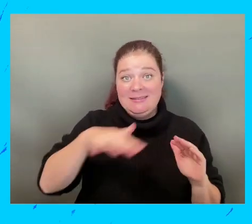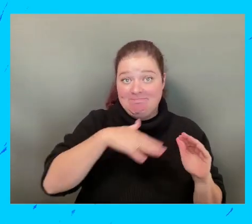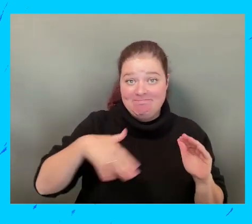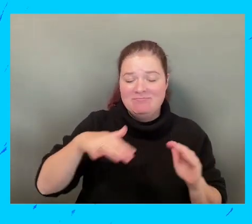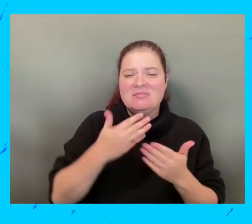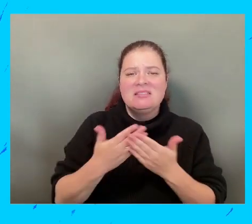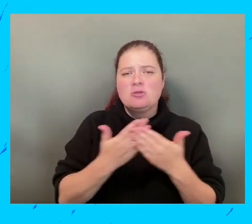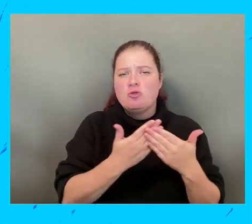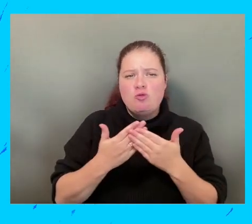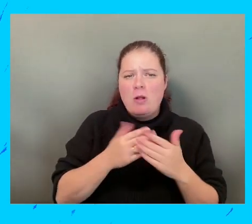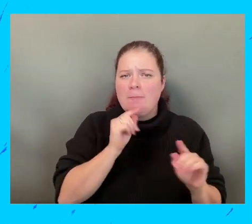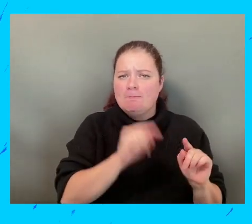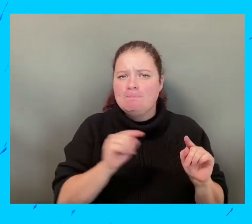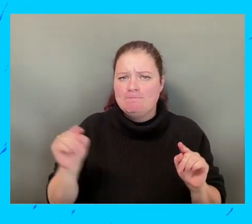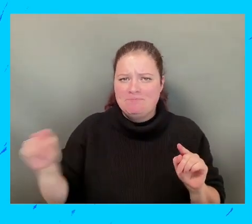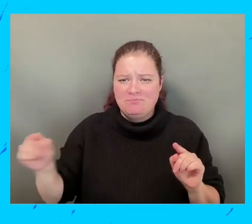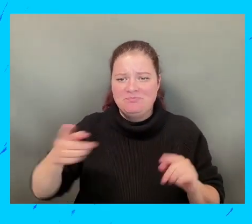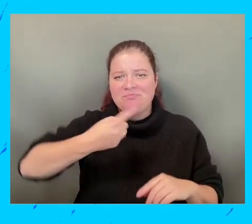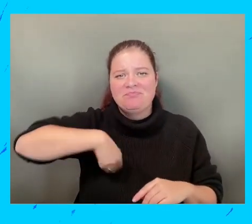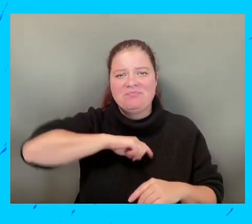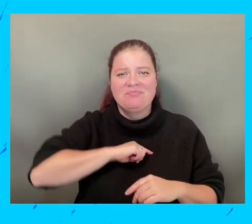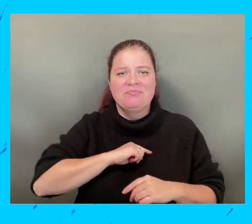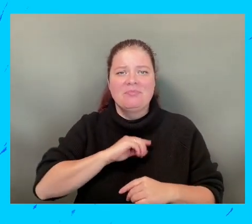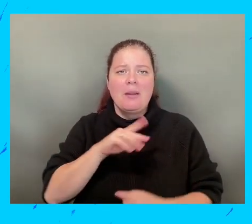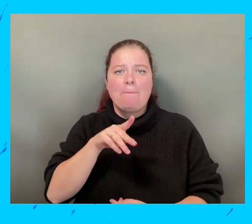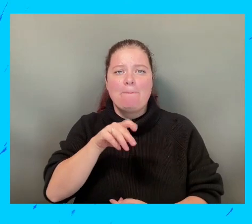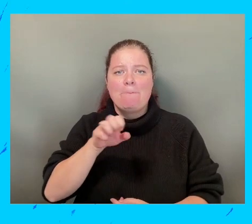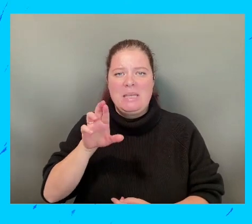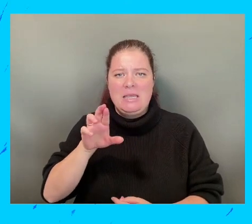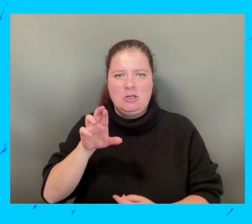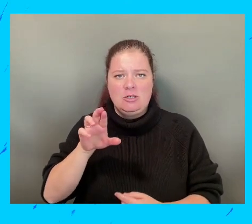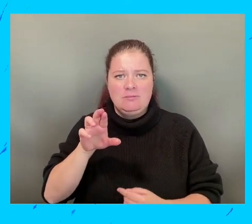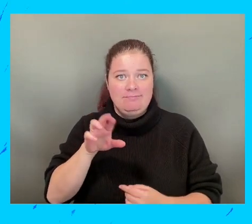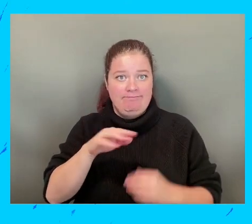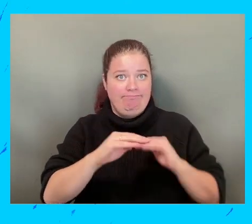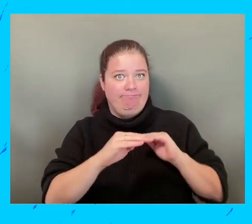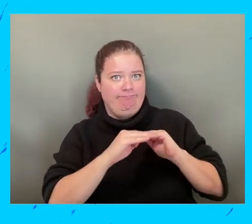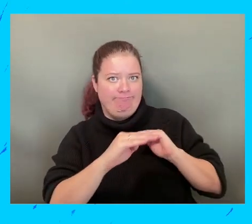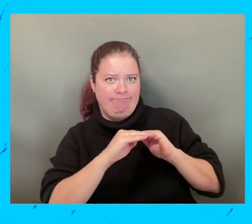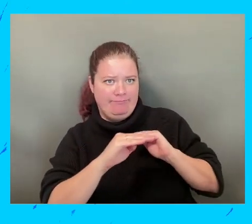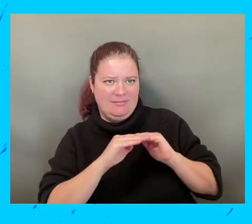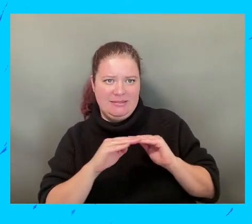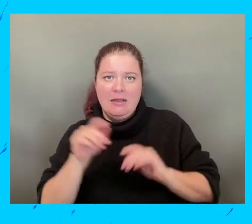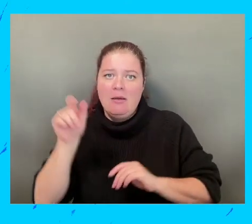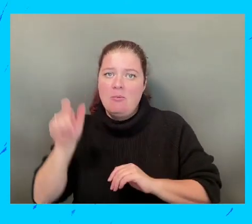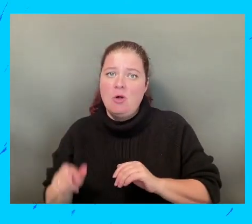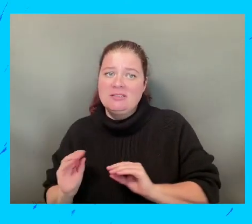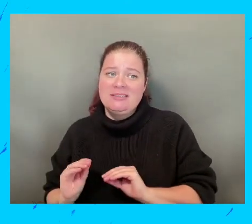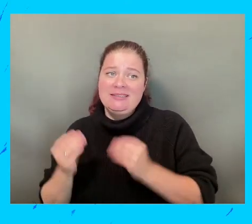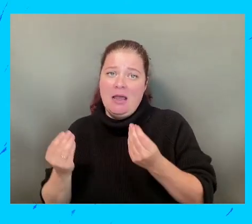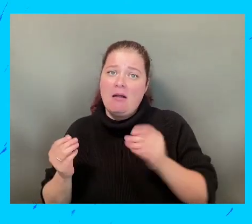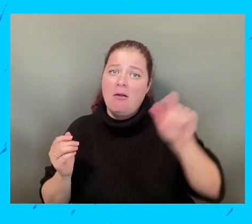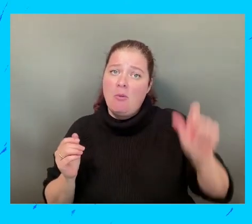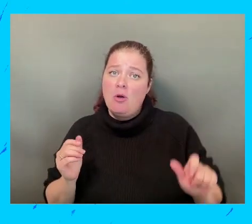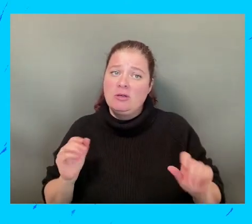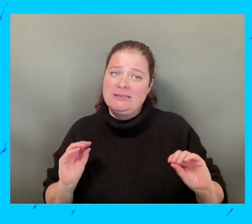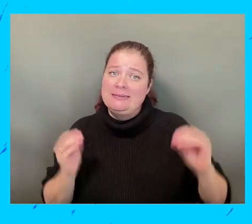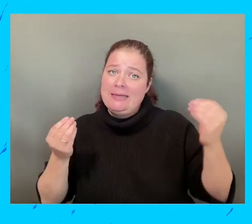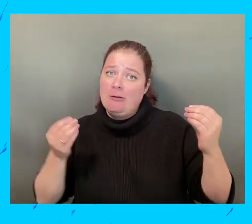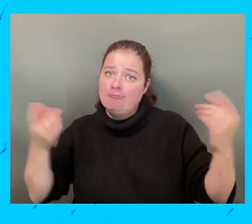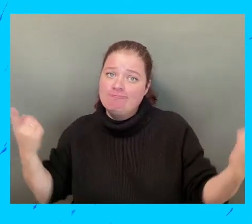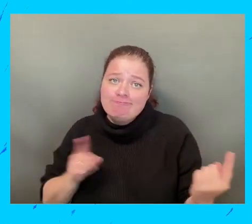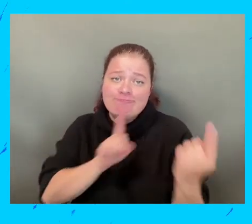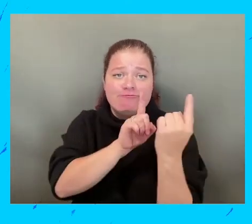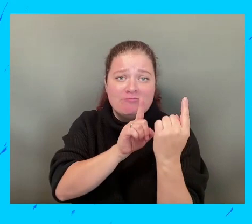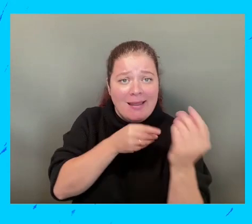parte. La segunda es que dentro de la comunidad, dentro de las personas, creando sus educadores. Es por pares que vimos que los